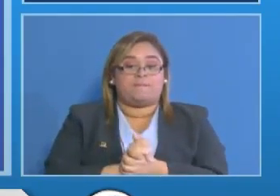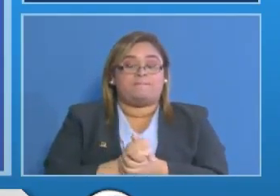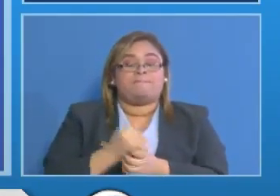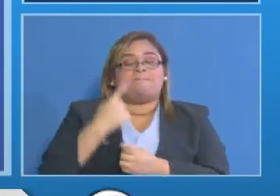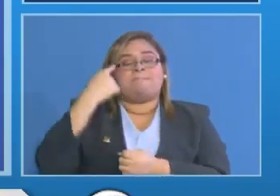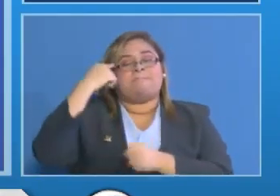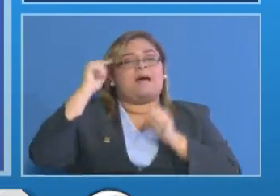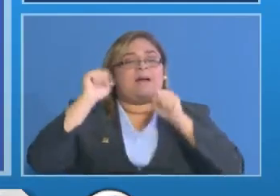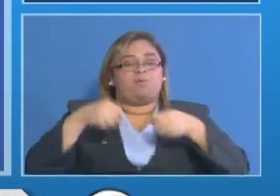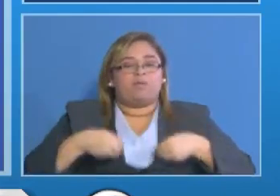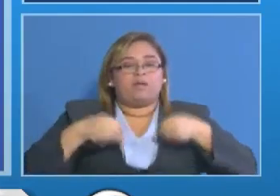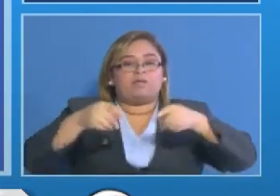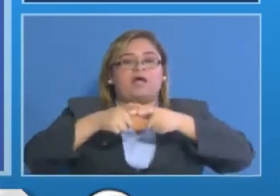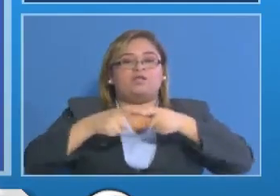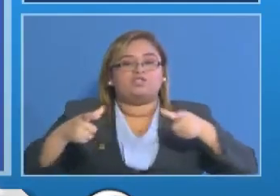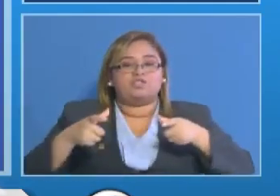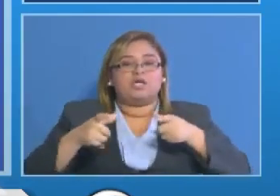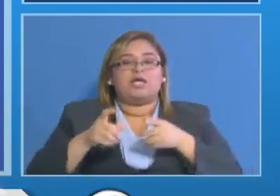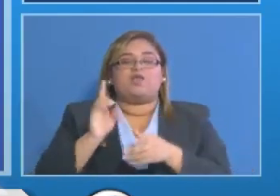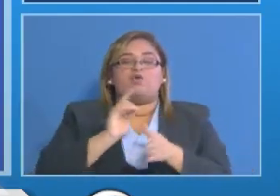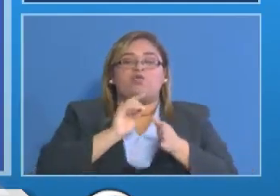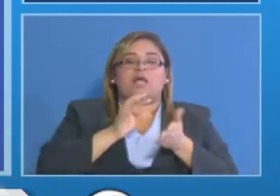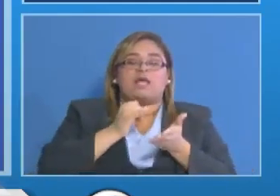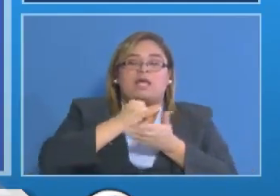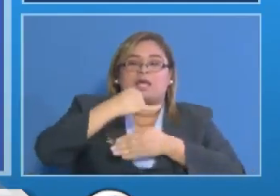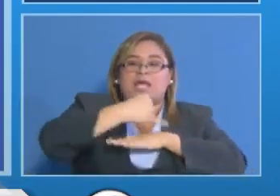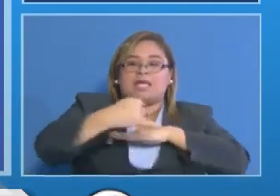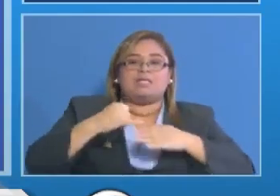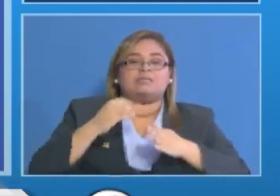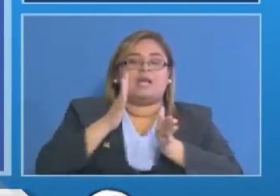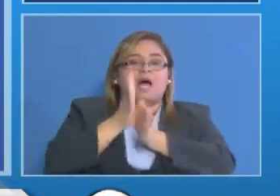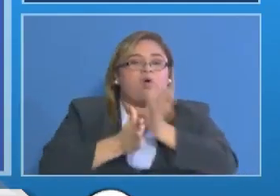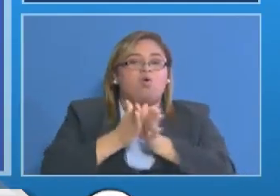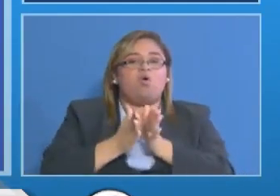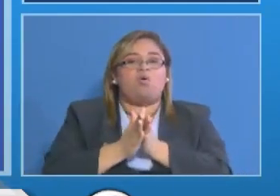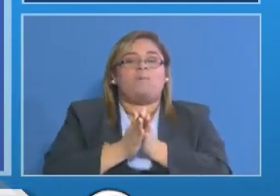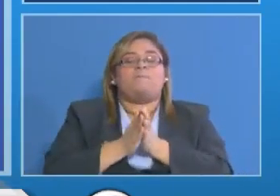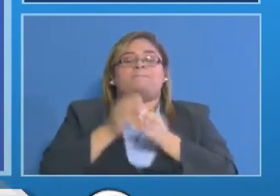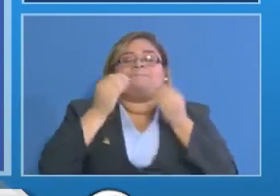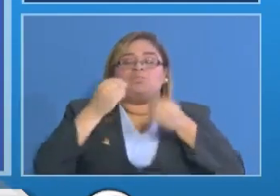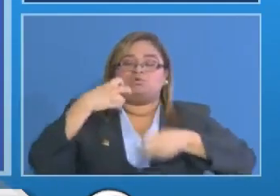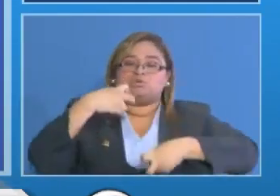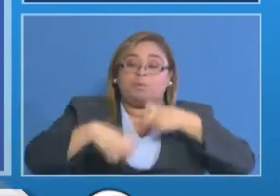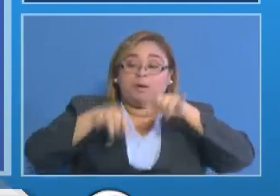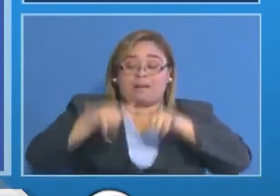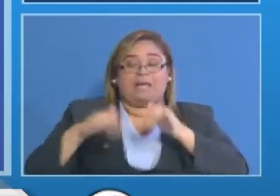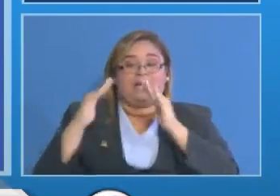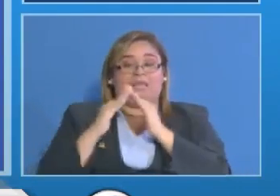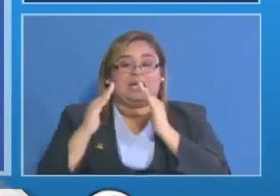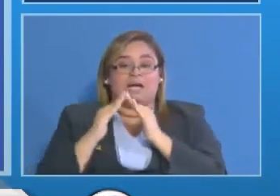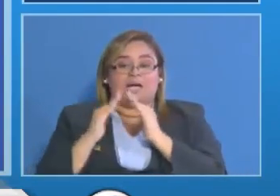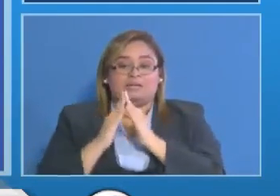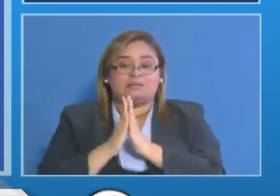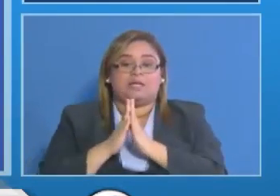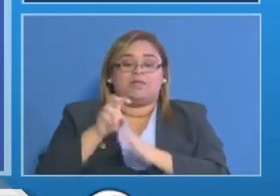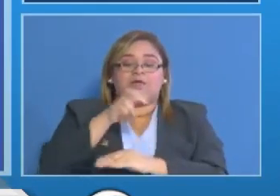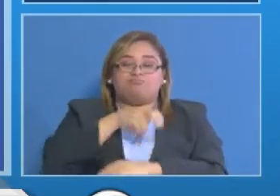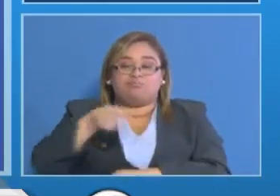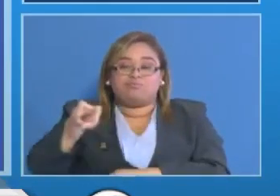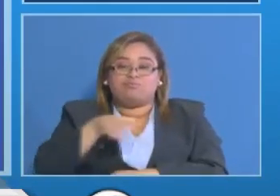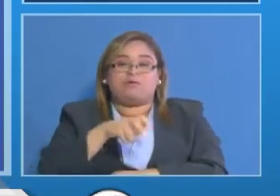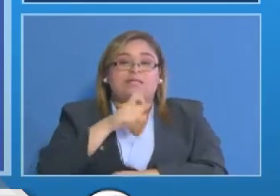los cheques desde Almirante hasta la Isla Colón ya que por estos temas de cuarentena ha habido problemas como de movilidad